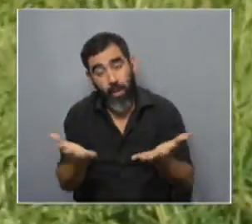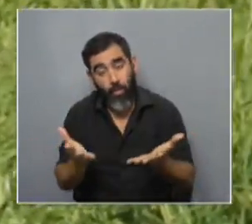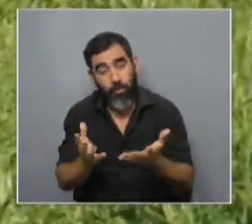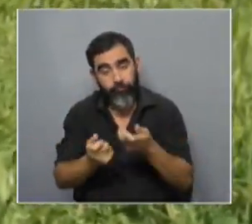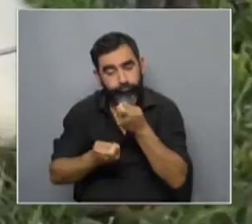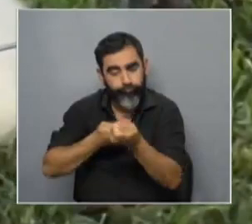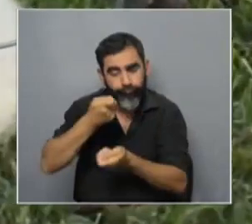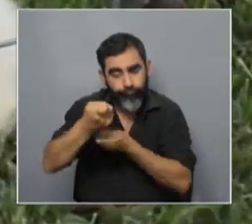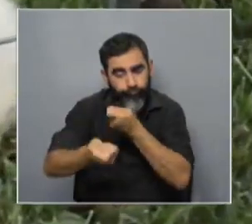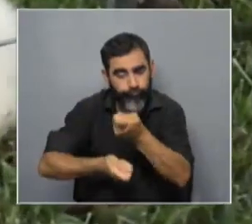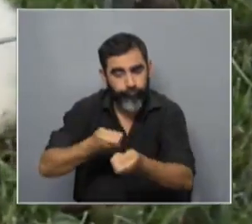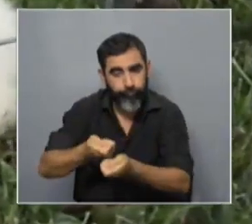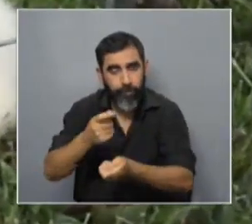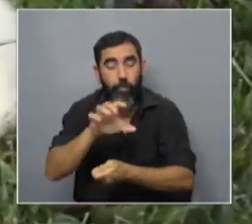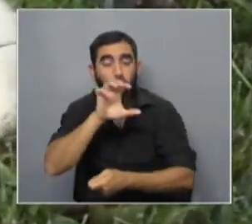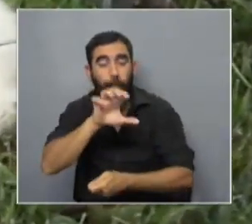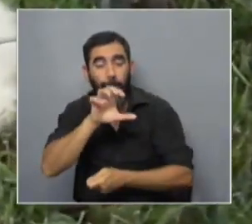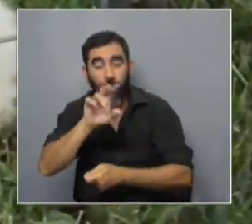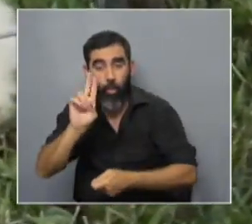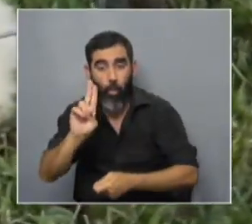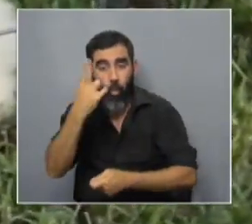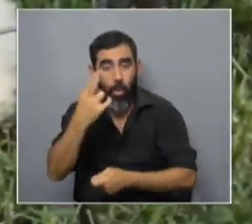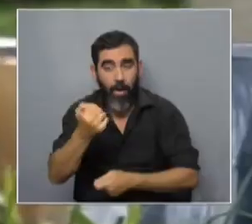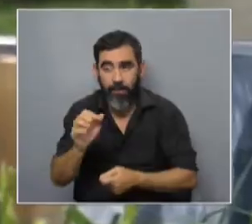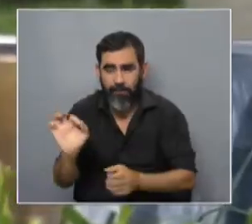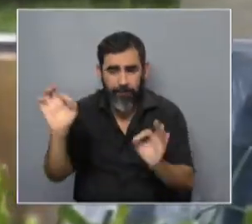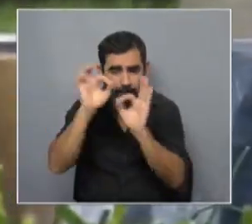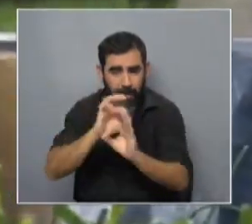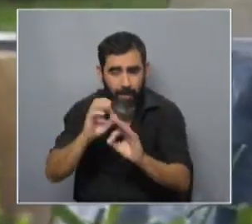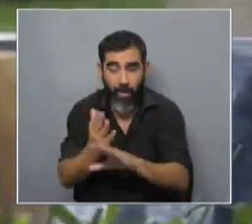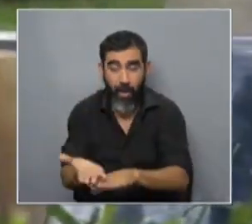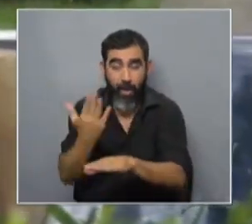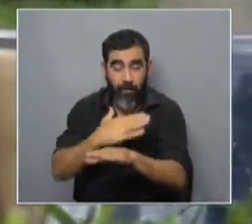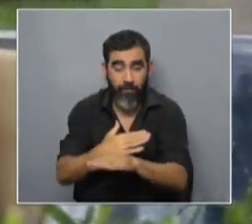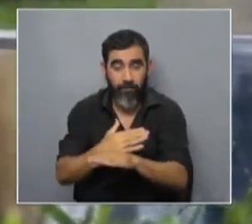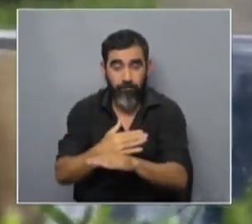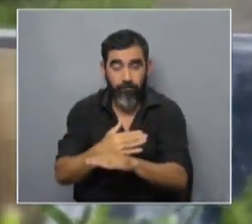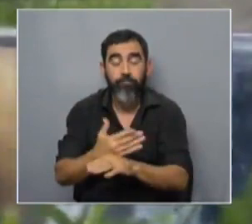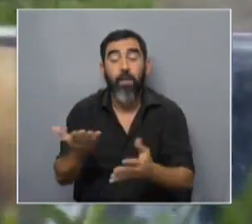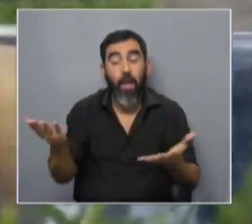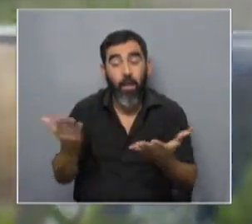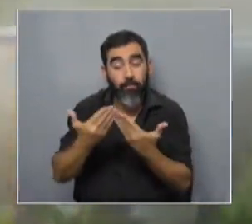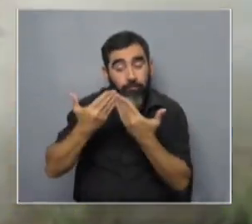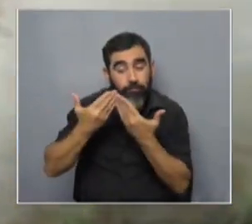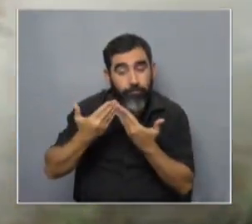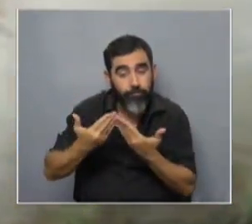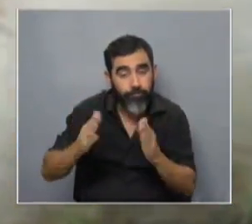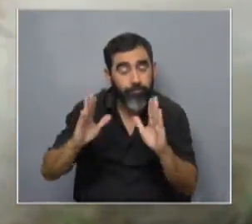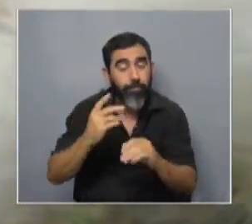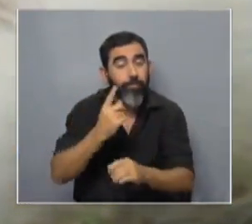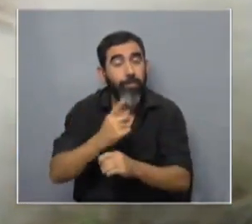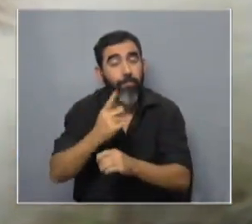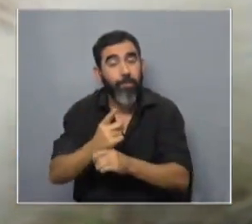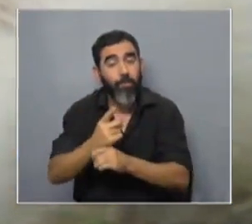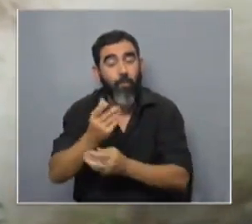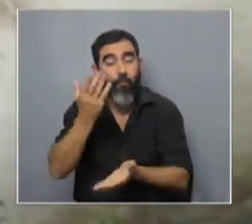incorporar estos perros que en el Uruguay prácticamente no existían y a partir de ahí tratamos primero de